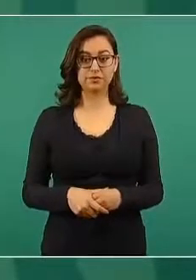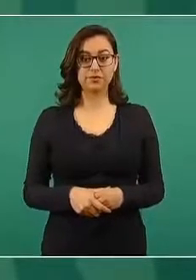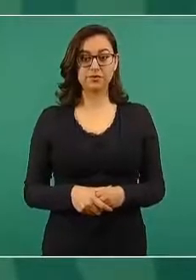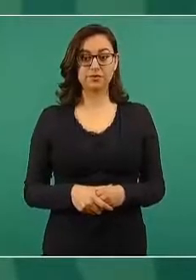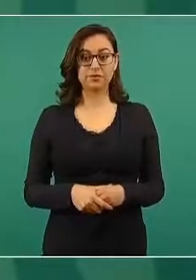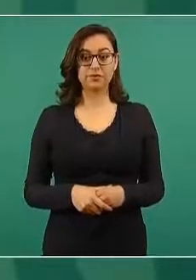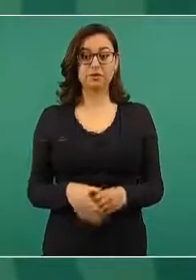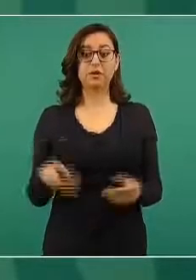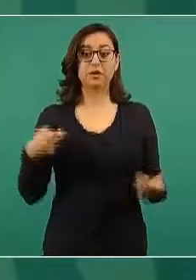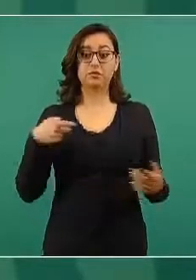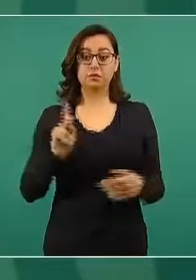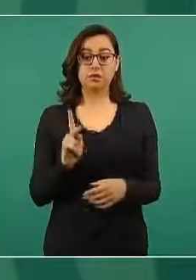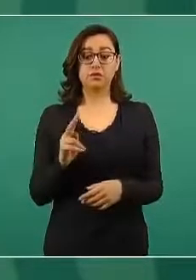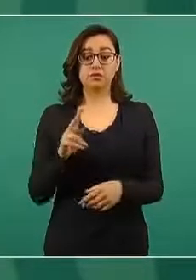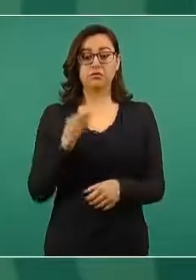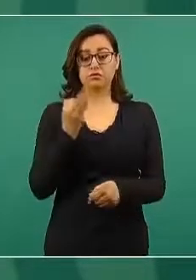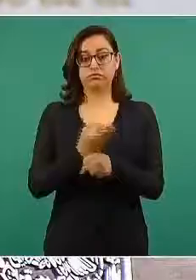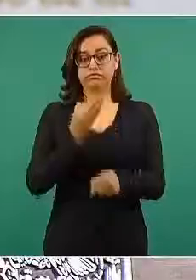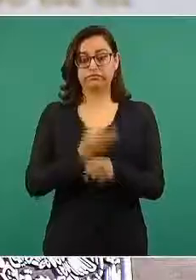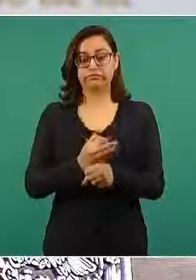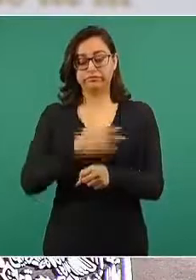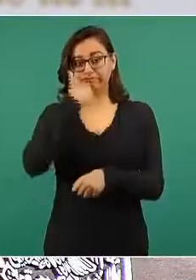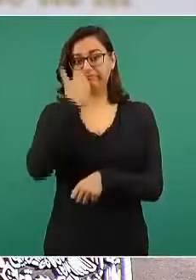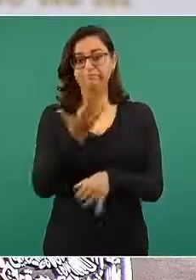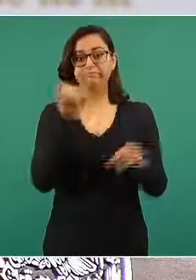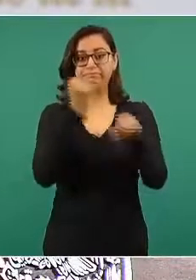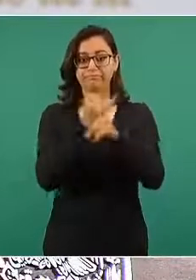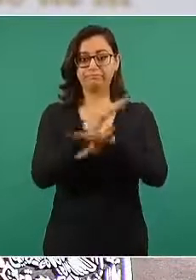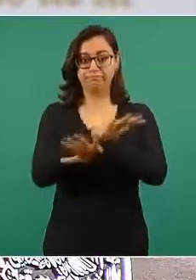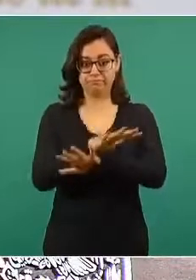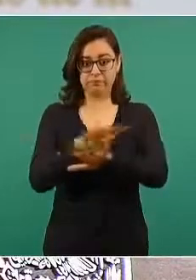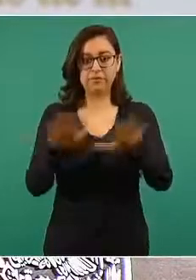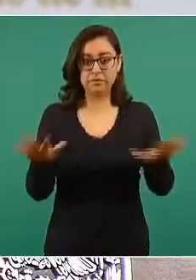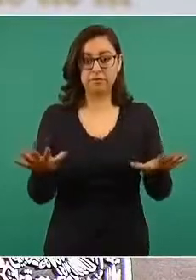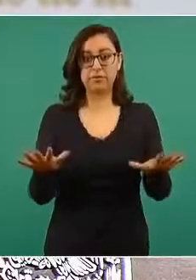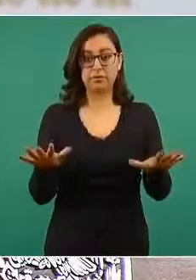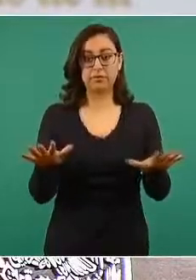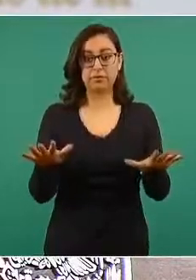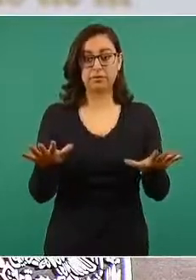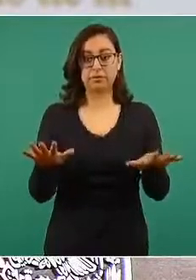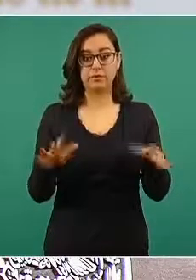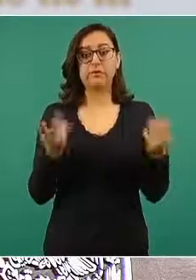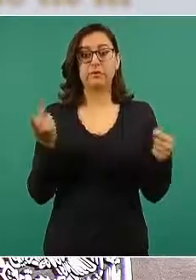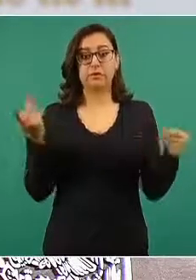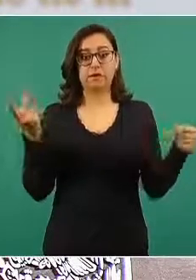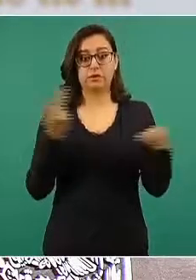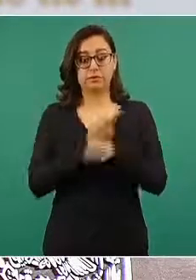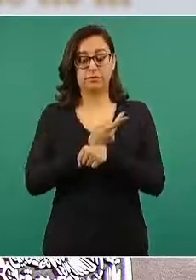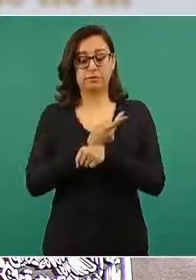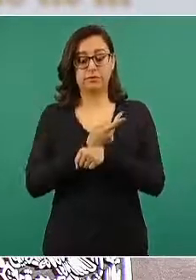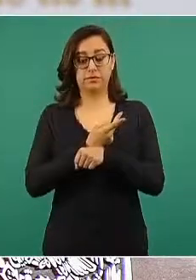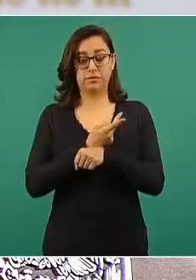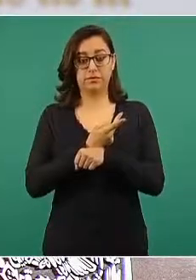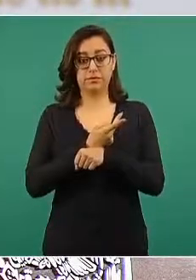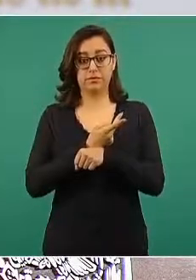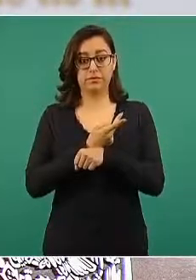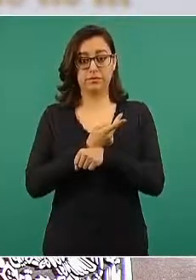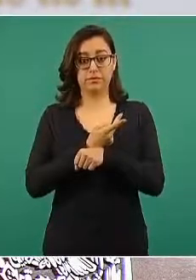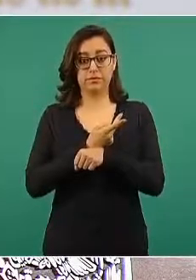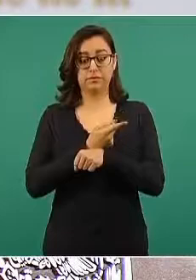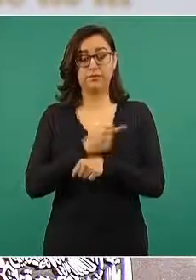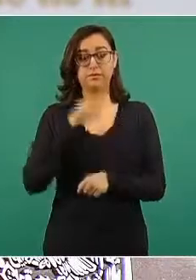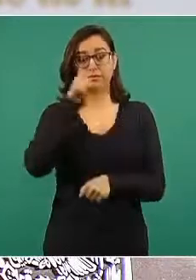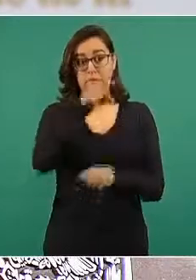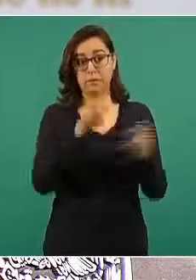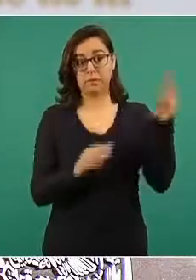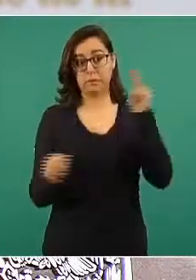que se logró rescatar a los siete mineros